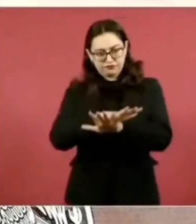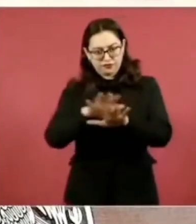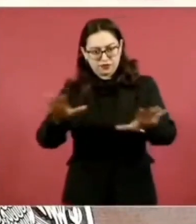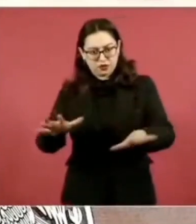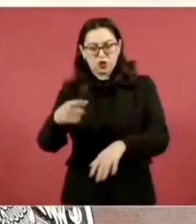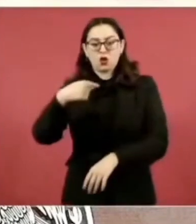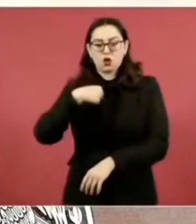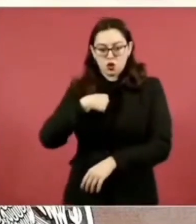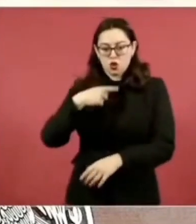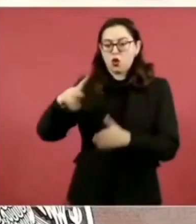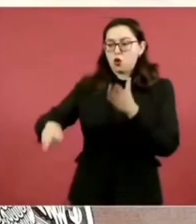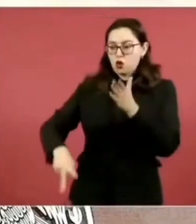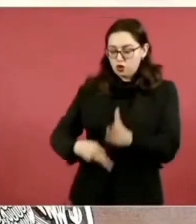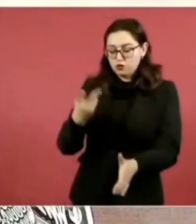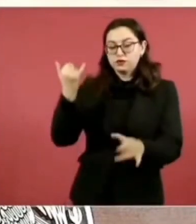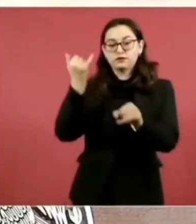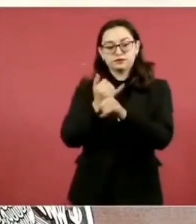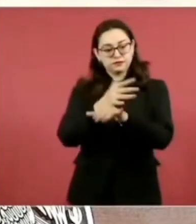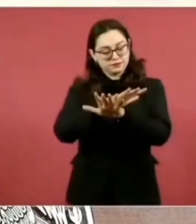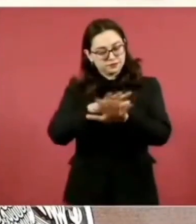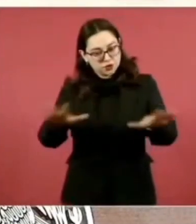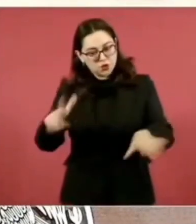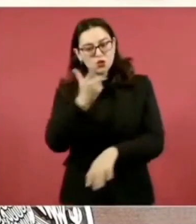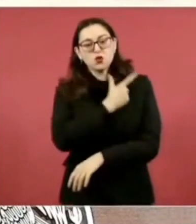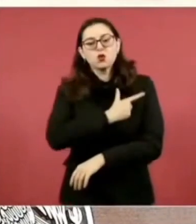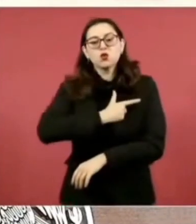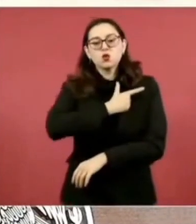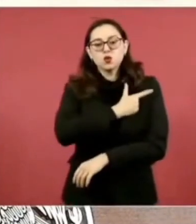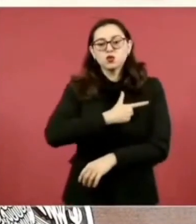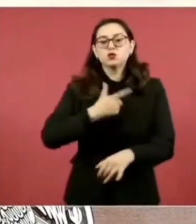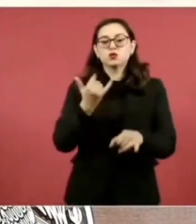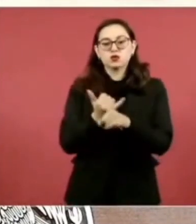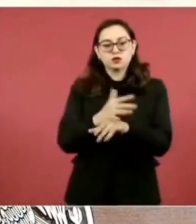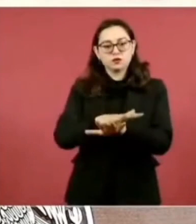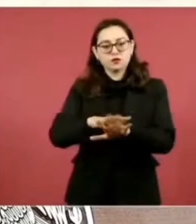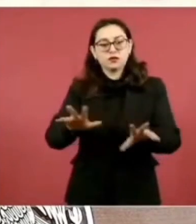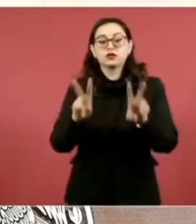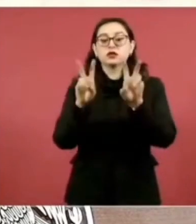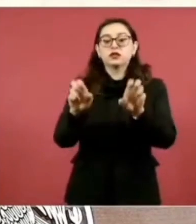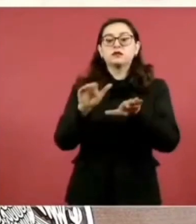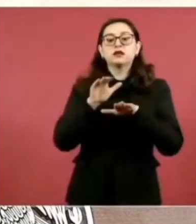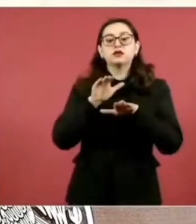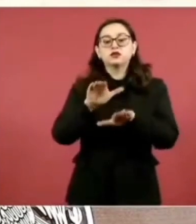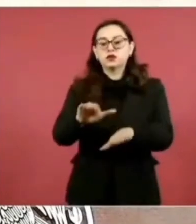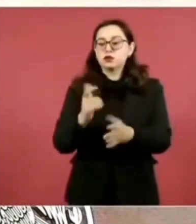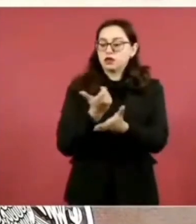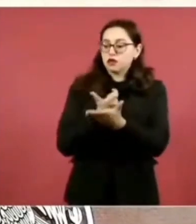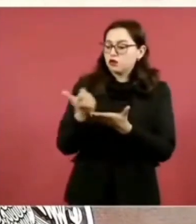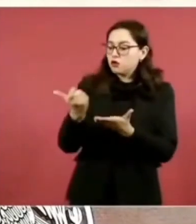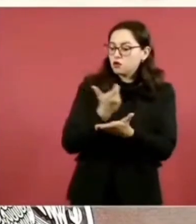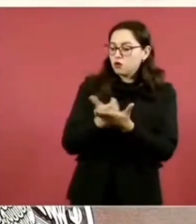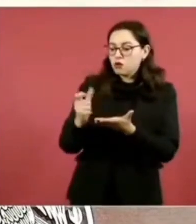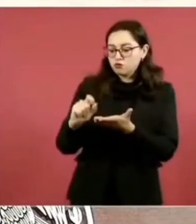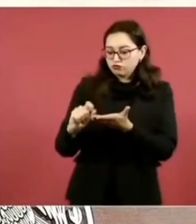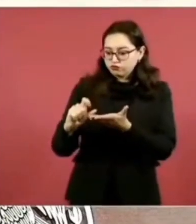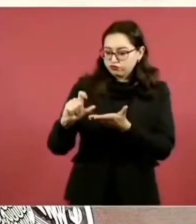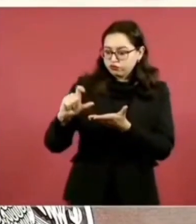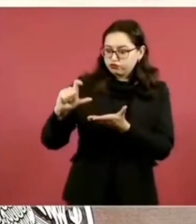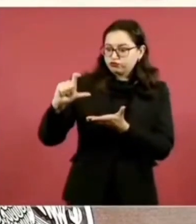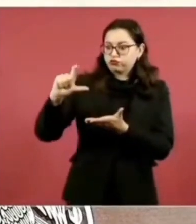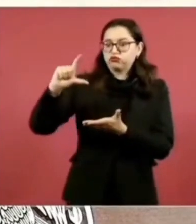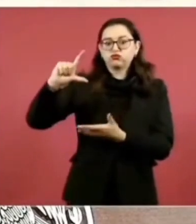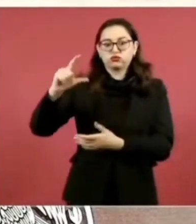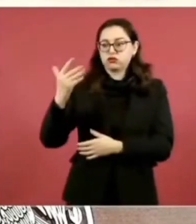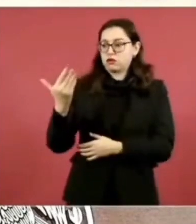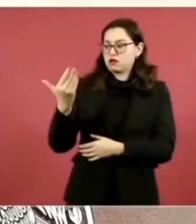en esta ocasión me complace compartir información relativa al incremento del salario mínimo que fue aprobado el 1º de diciembre